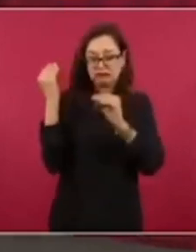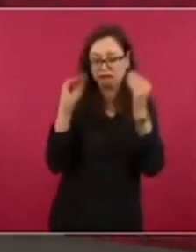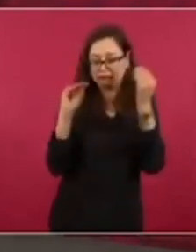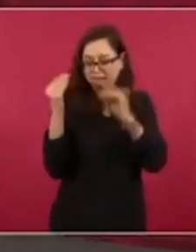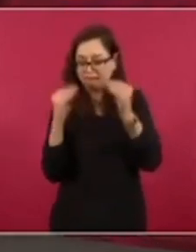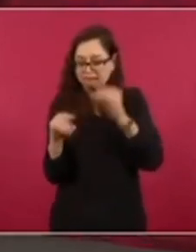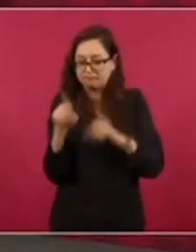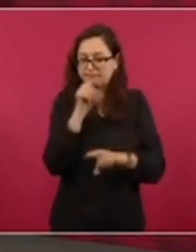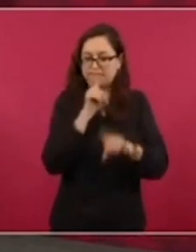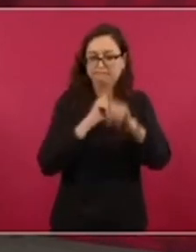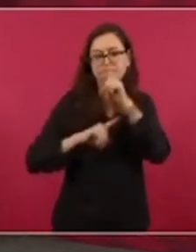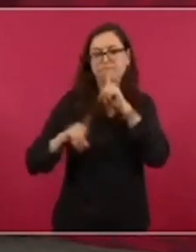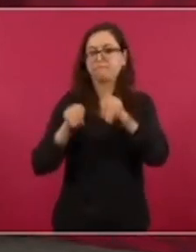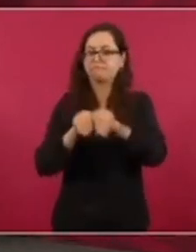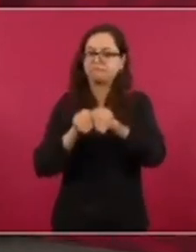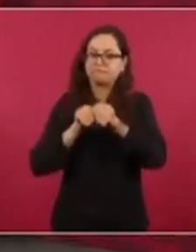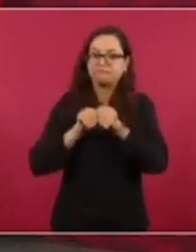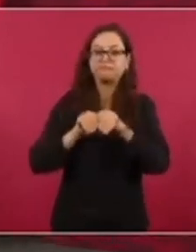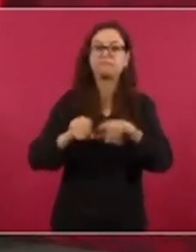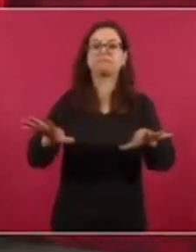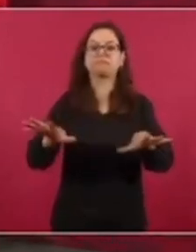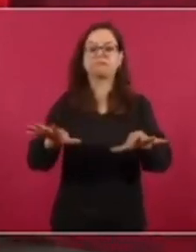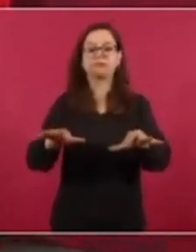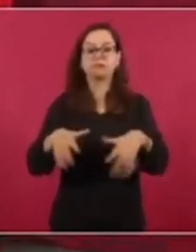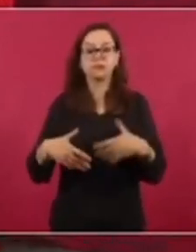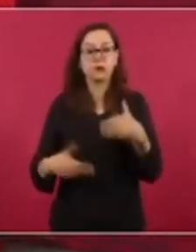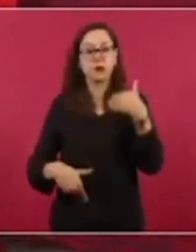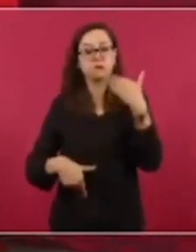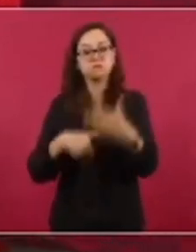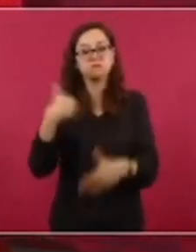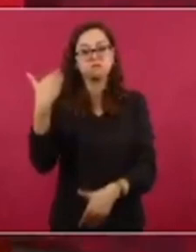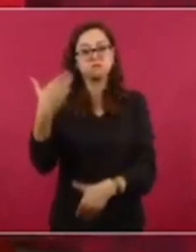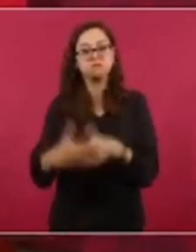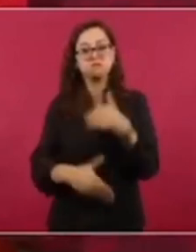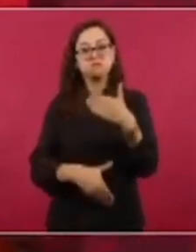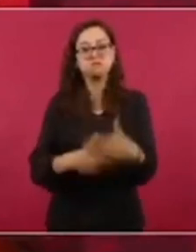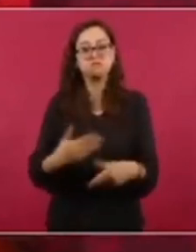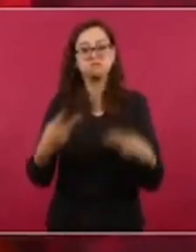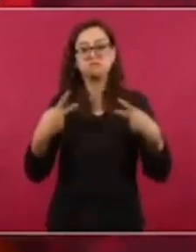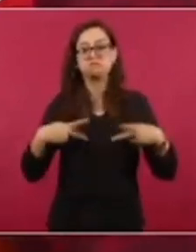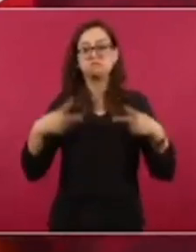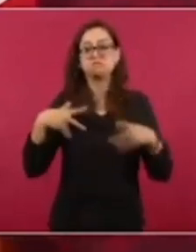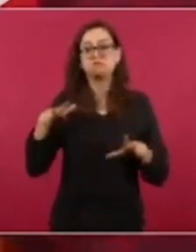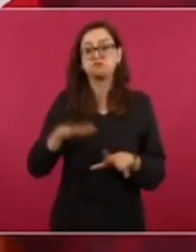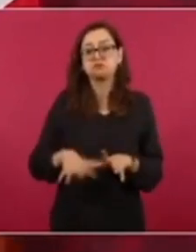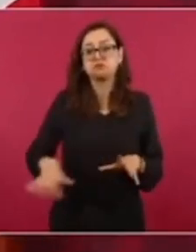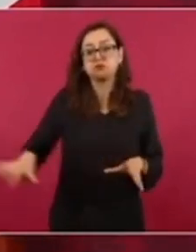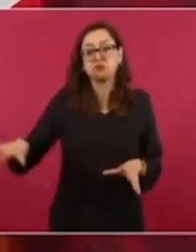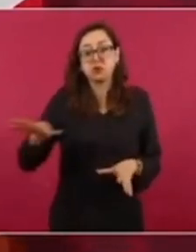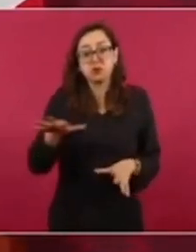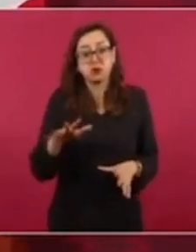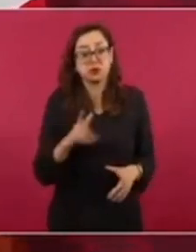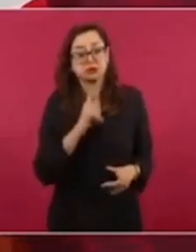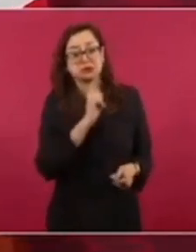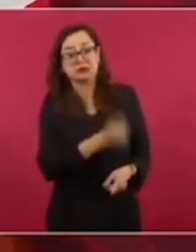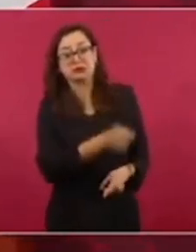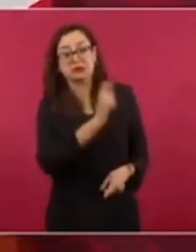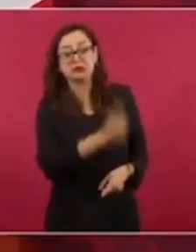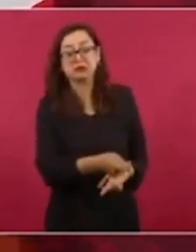No se conocía, la mayoría del pueblo no sabía